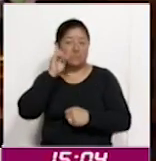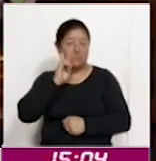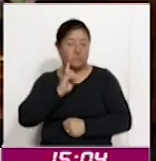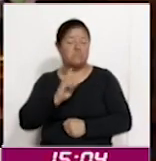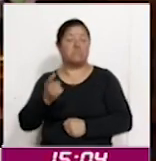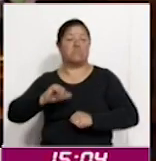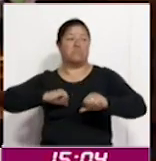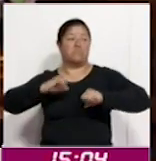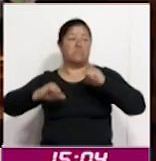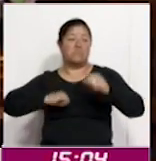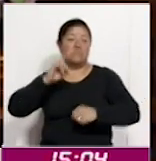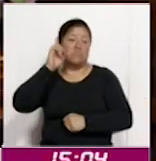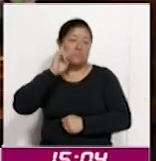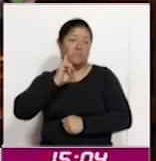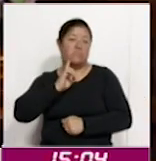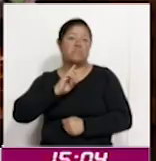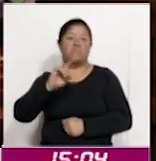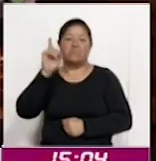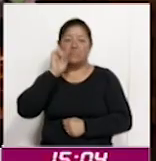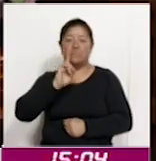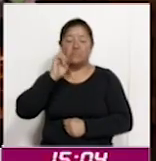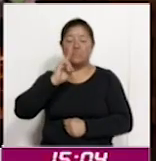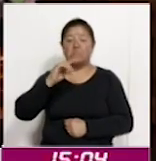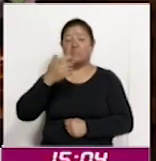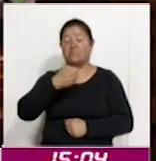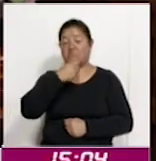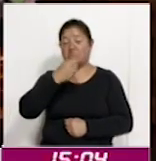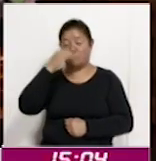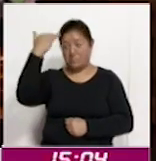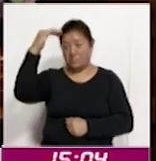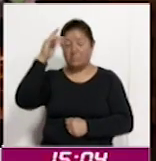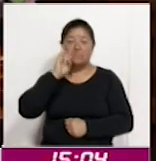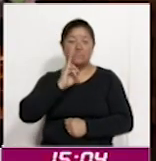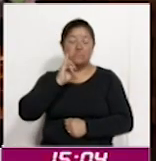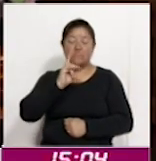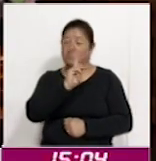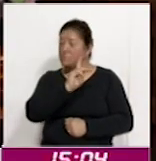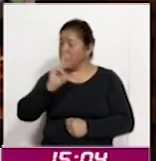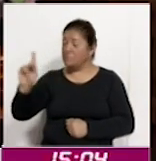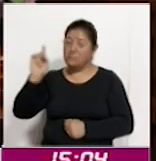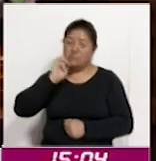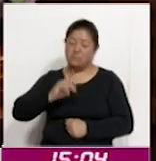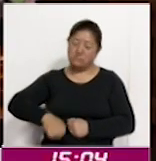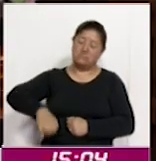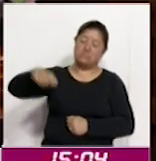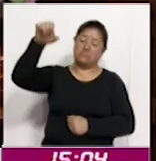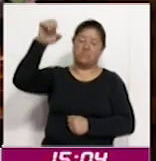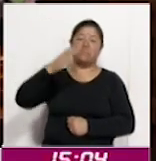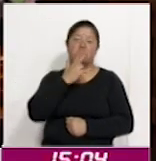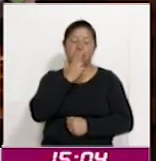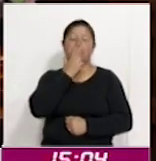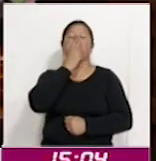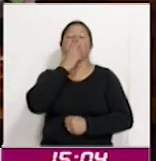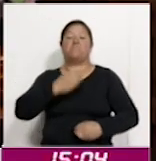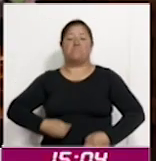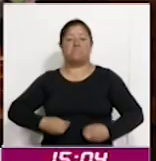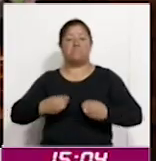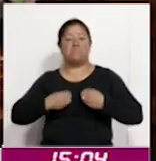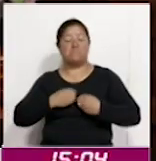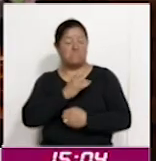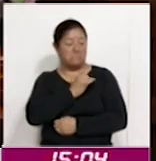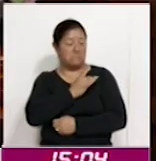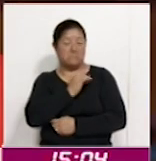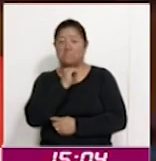adolescentes, mujeres y adultas mayores gocen de su derecho a vivir sin miedo, sin discriminación